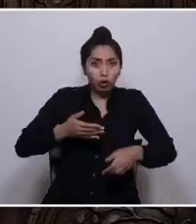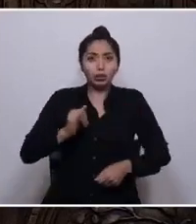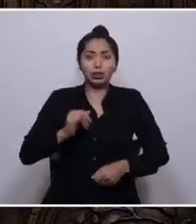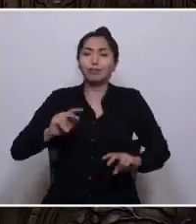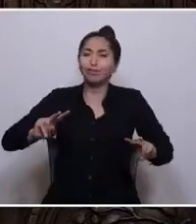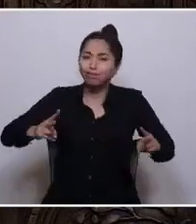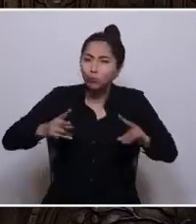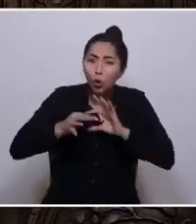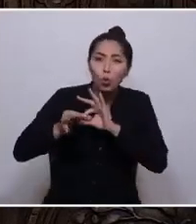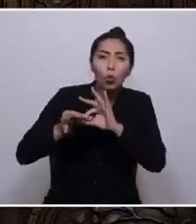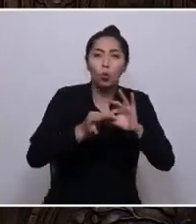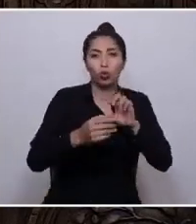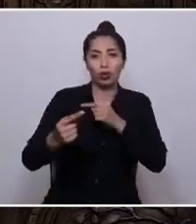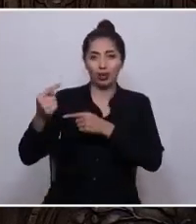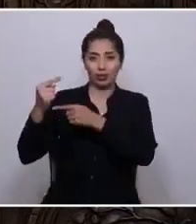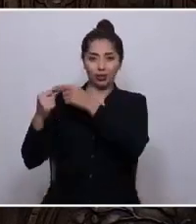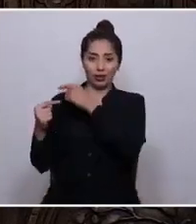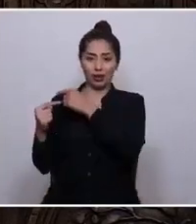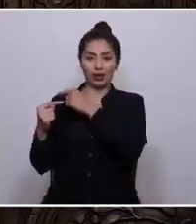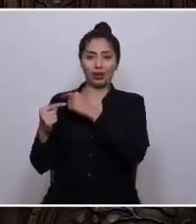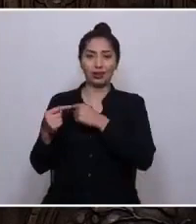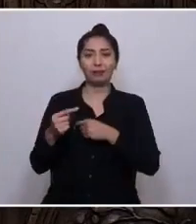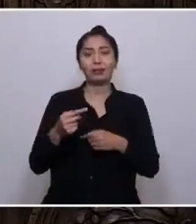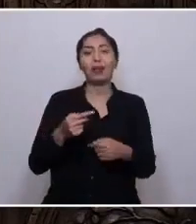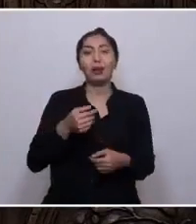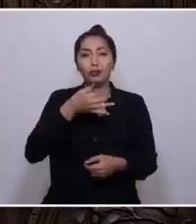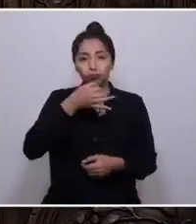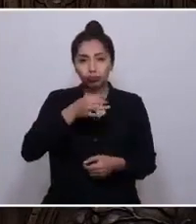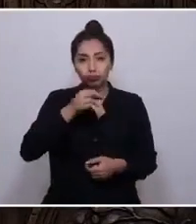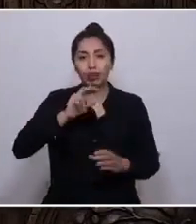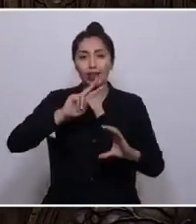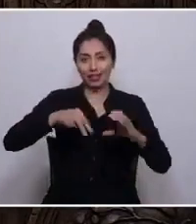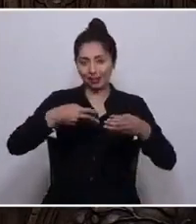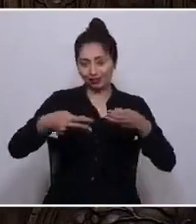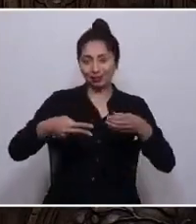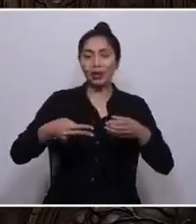la historia. Fentupuy, Chaltumay, muchas gracias.